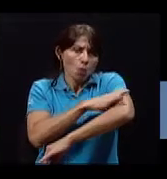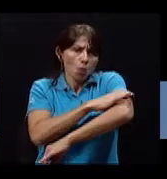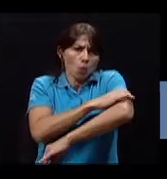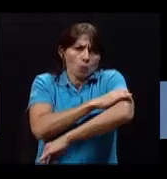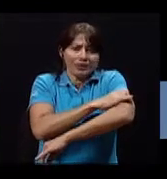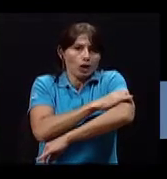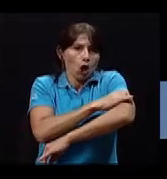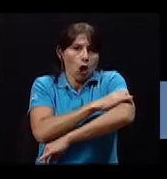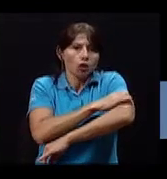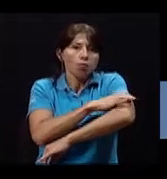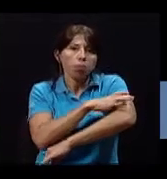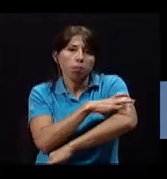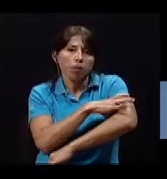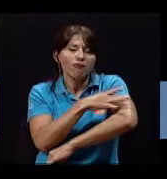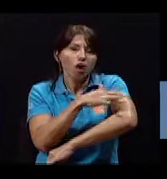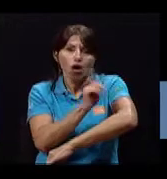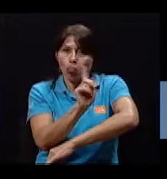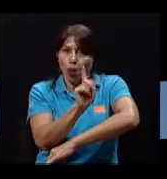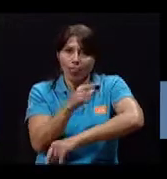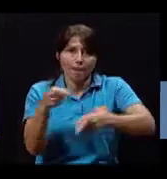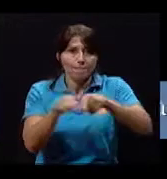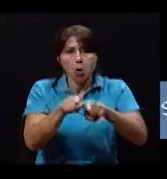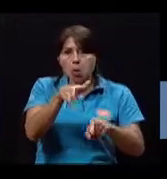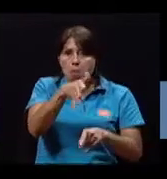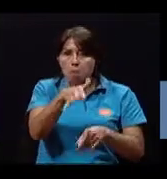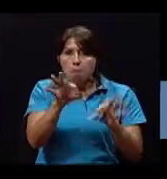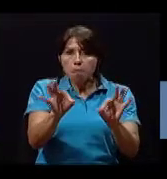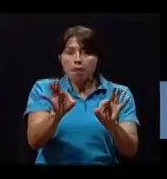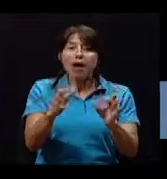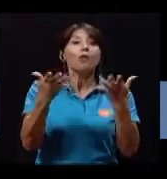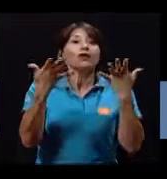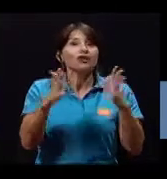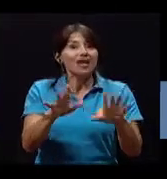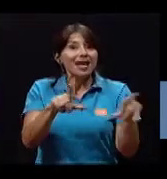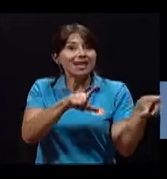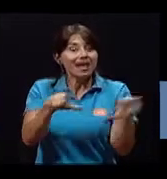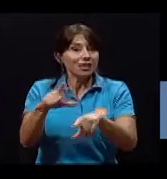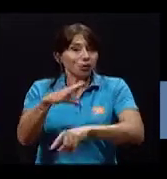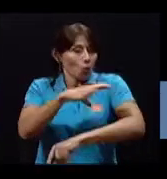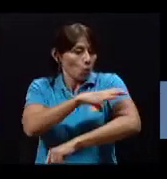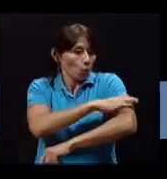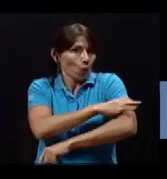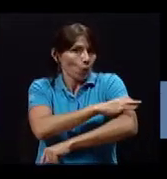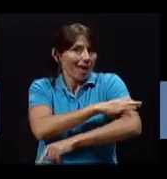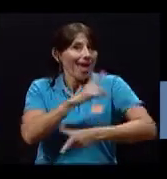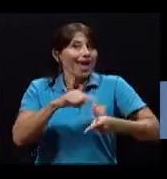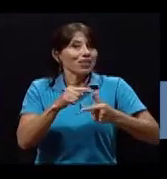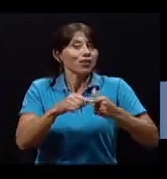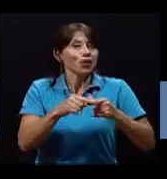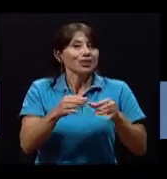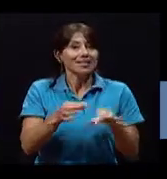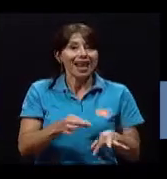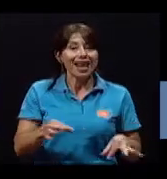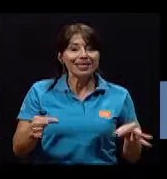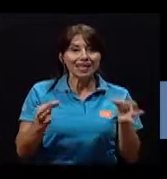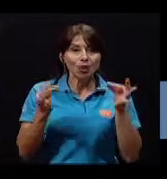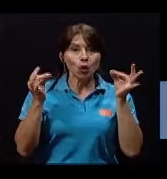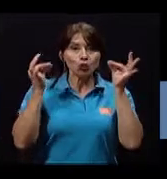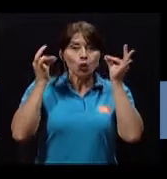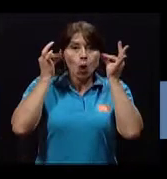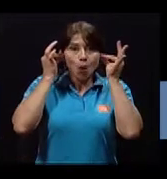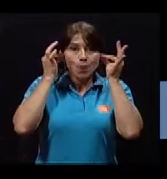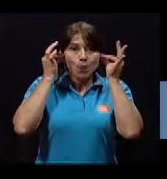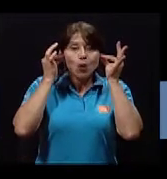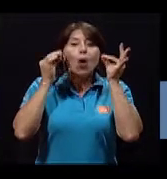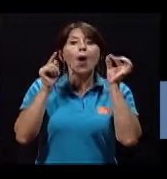flojo. Una vez que tenemos colocado el brazalete, el estetoscopio lo vamos a colocar en nuestros oídos con las olivas, que son